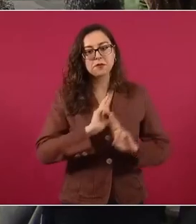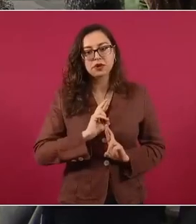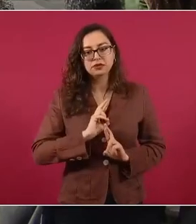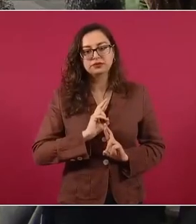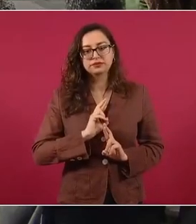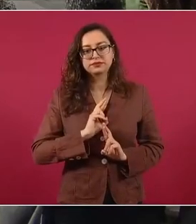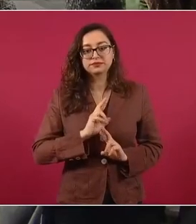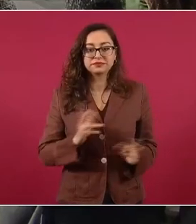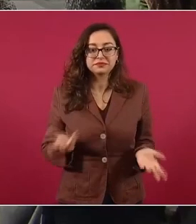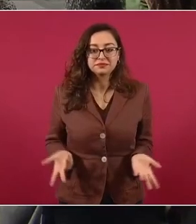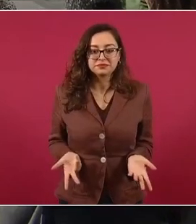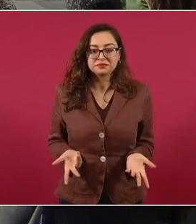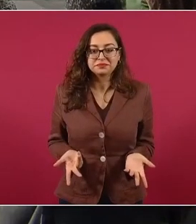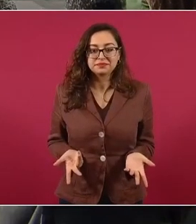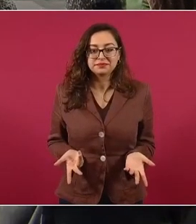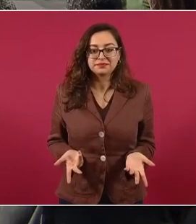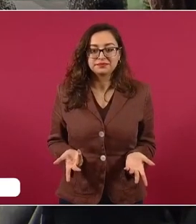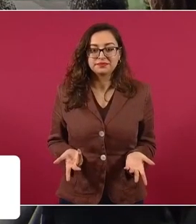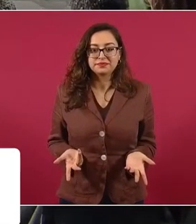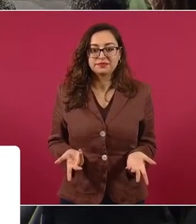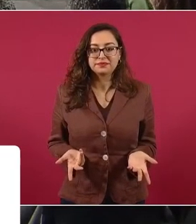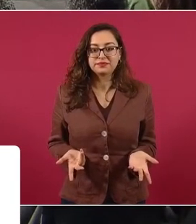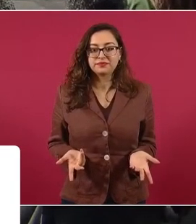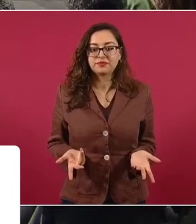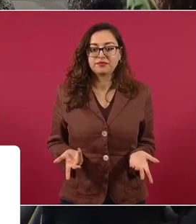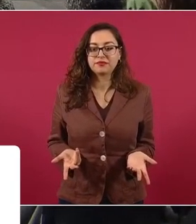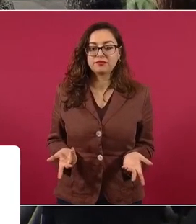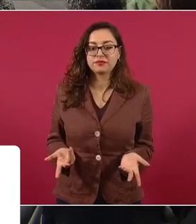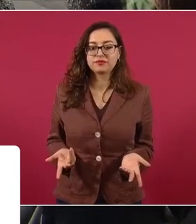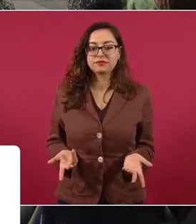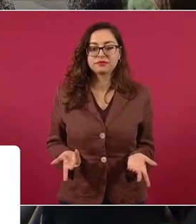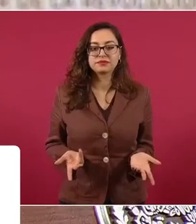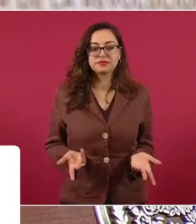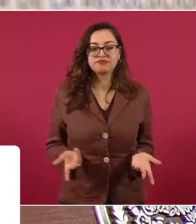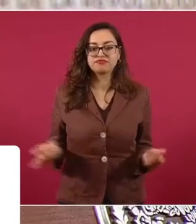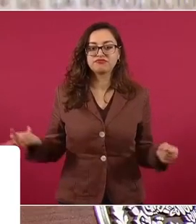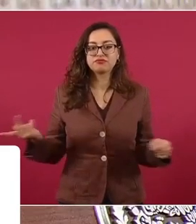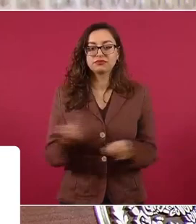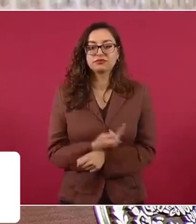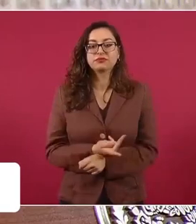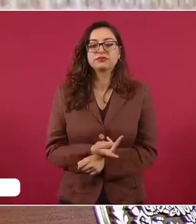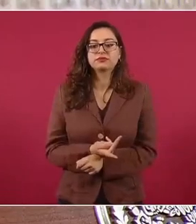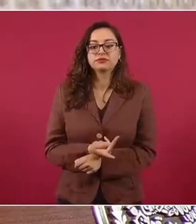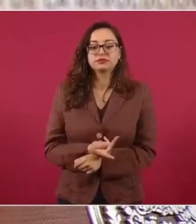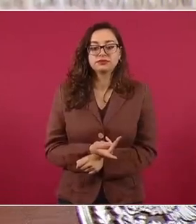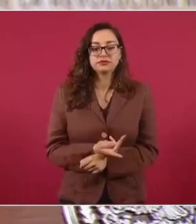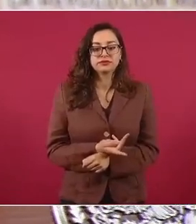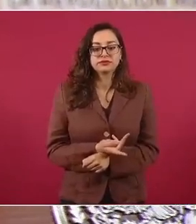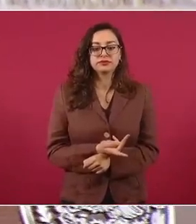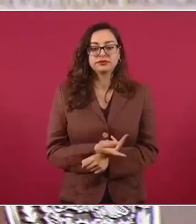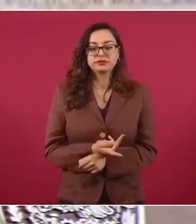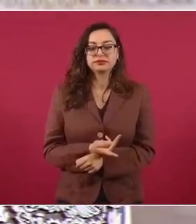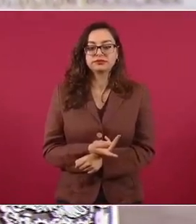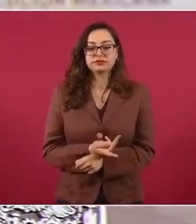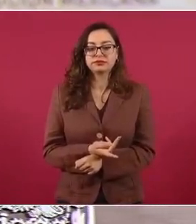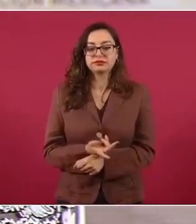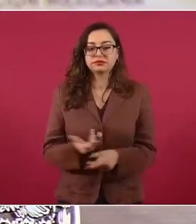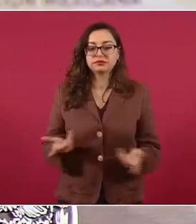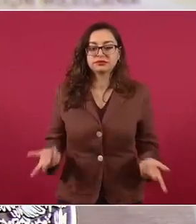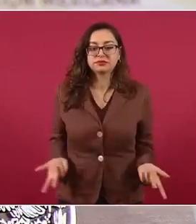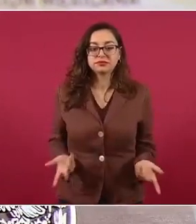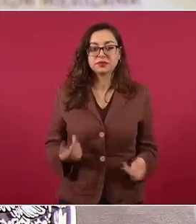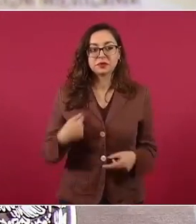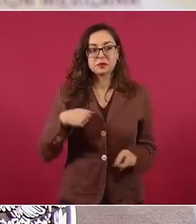O sea, ya no se puede uno quedar